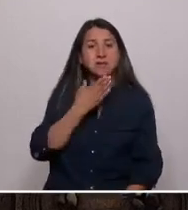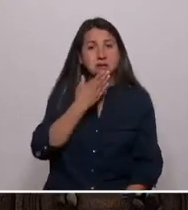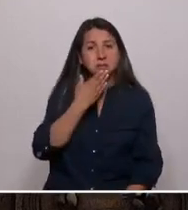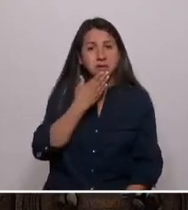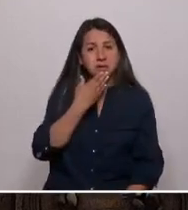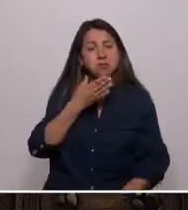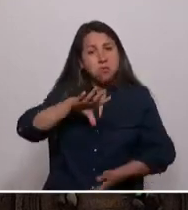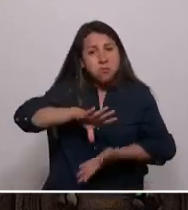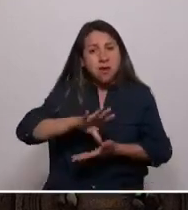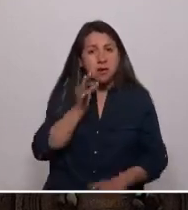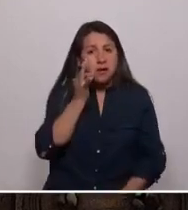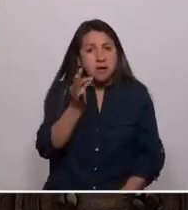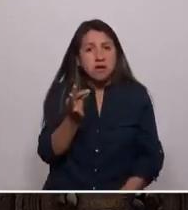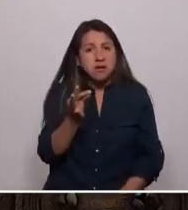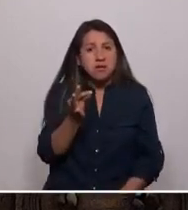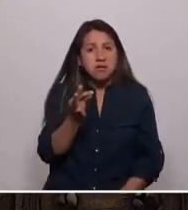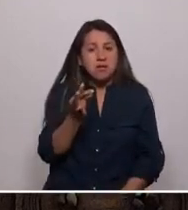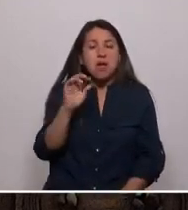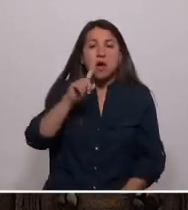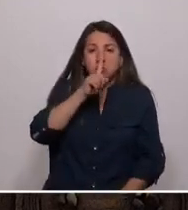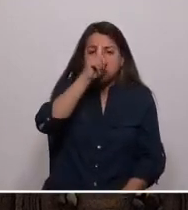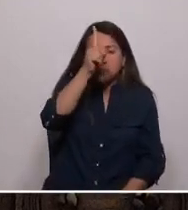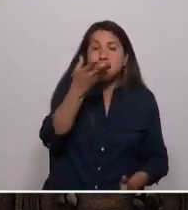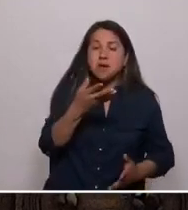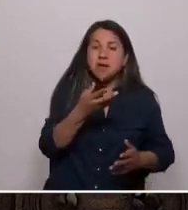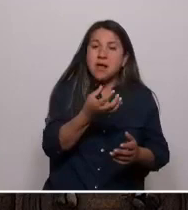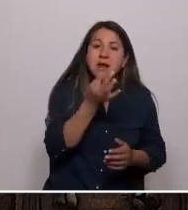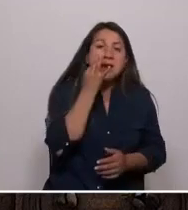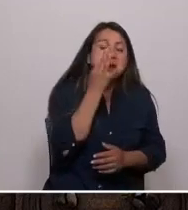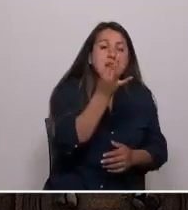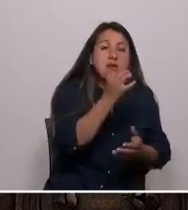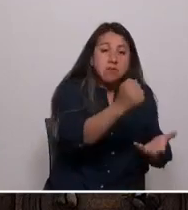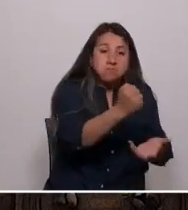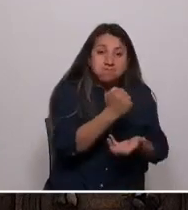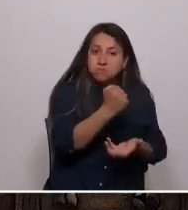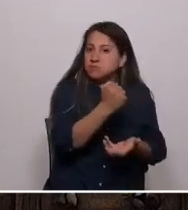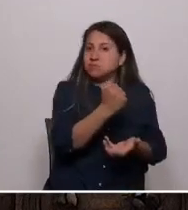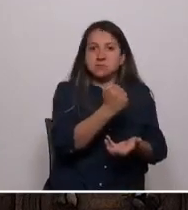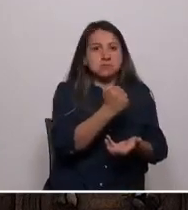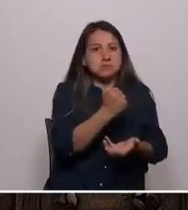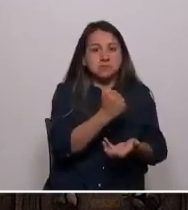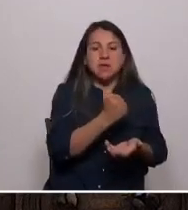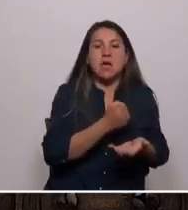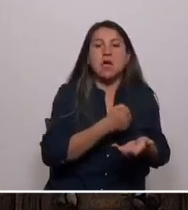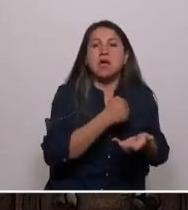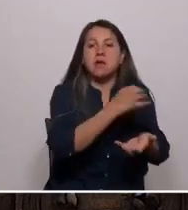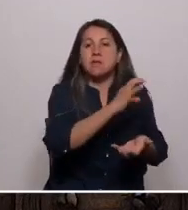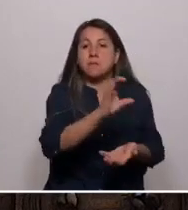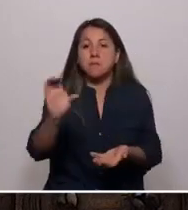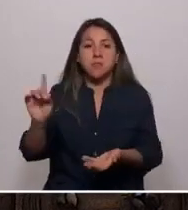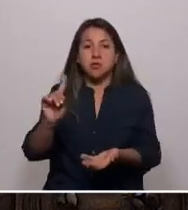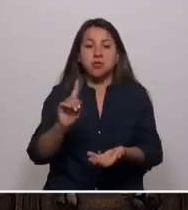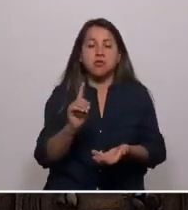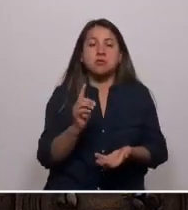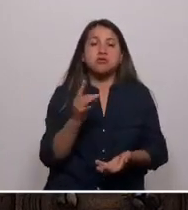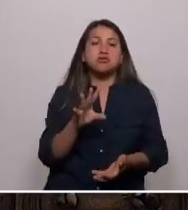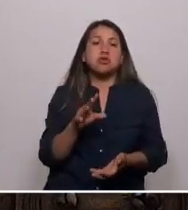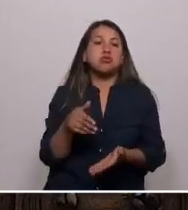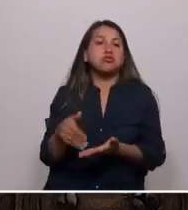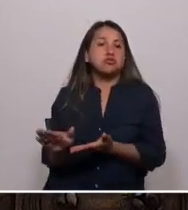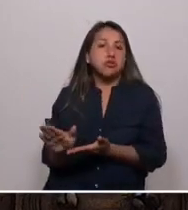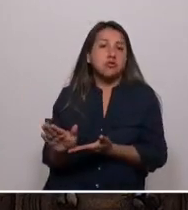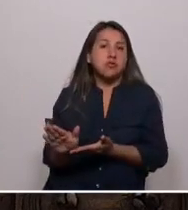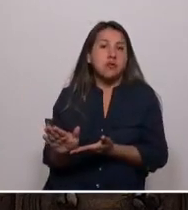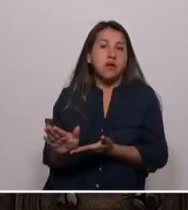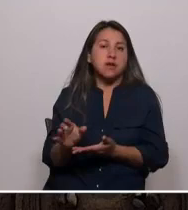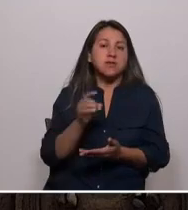rico, pero nos acostumbramos a que esas riquezas no nos lleguen a todos y que nuestras regiones se queden sólo con las externalidades de las